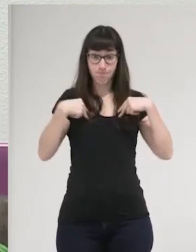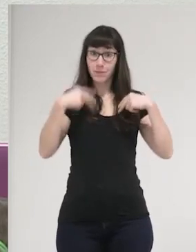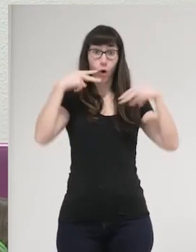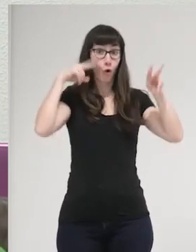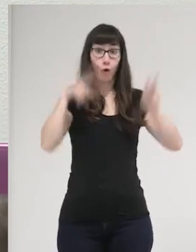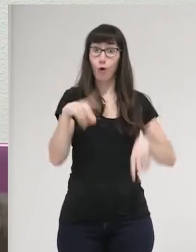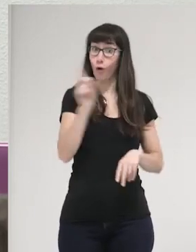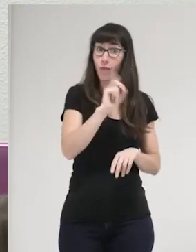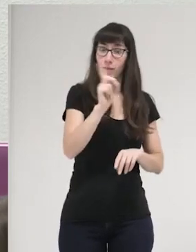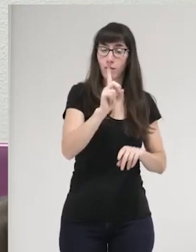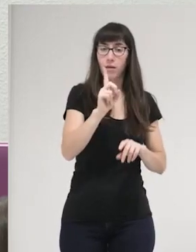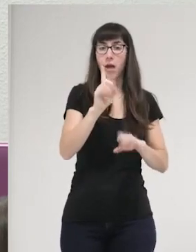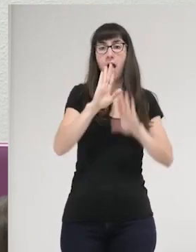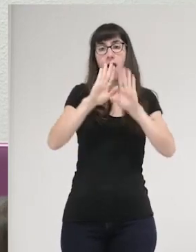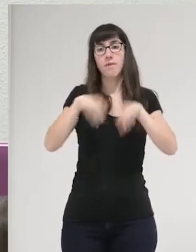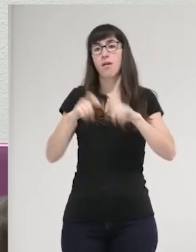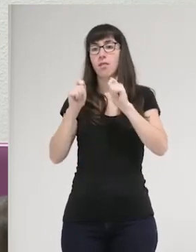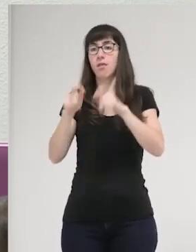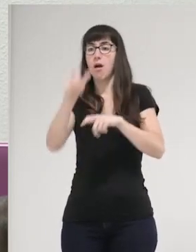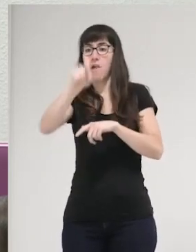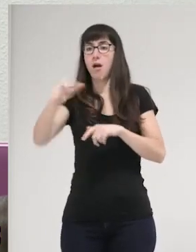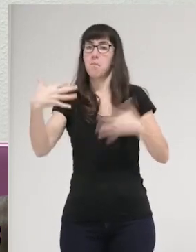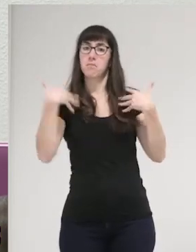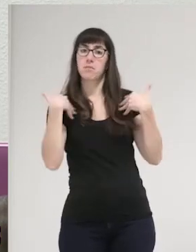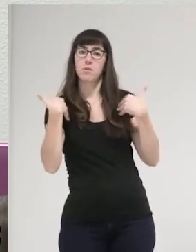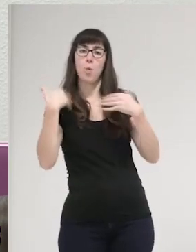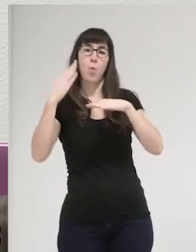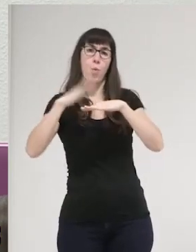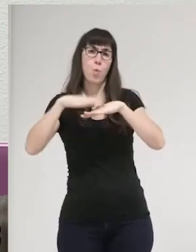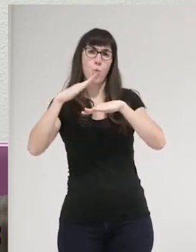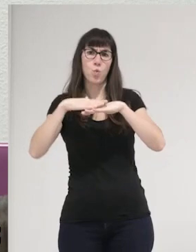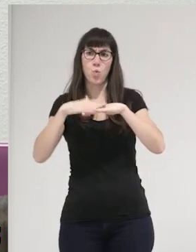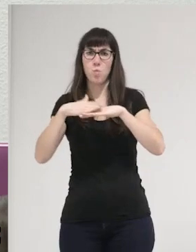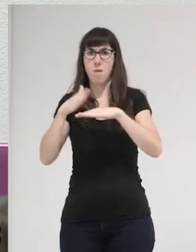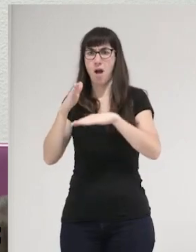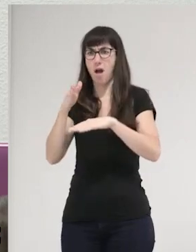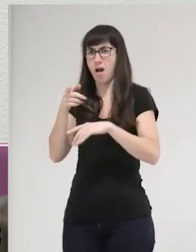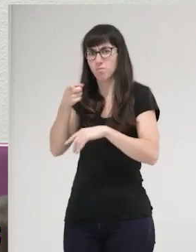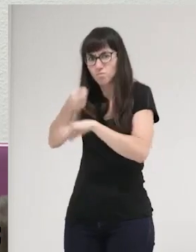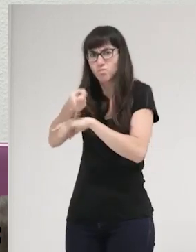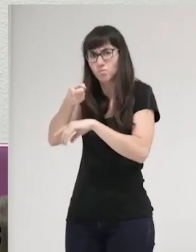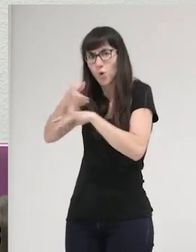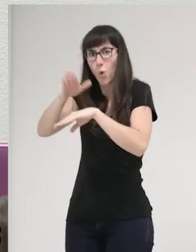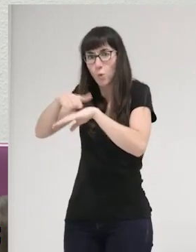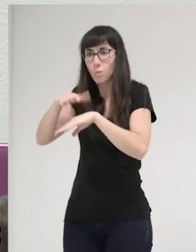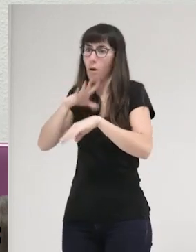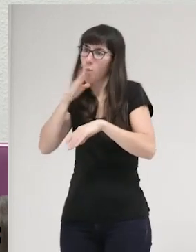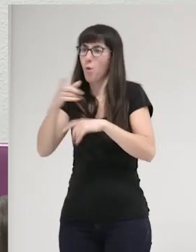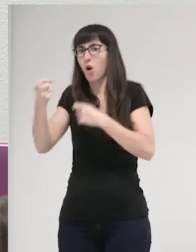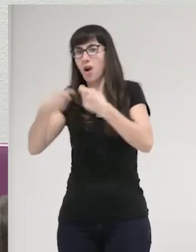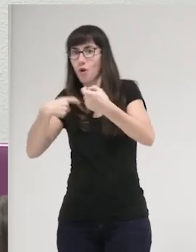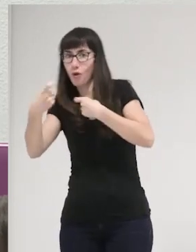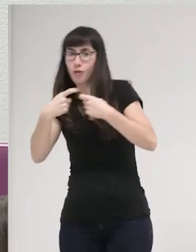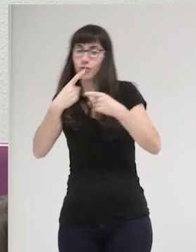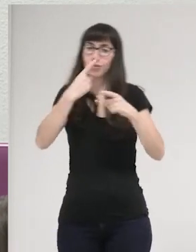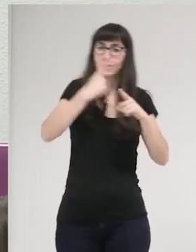hacemos es generar más culpabilidad a las víctimas cuando, en esos contextos, hacen esa negociación de sexo por vida, generar también